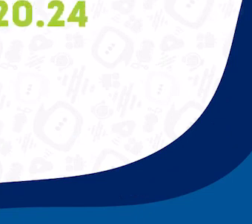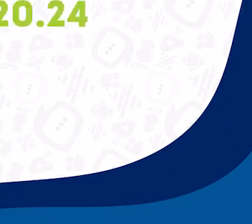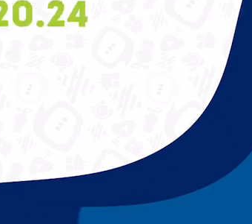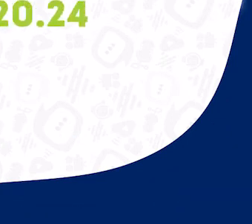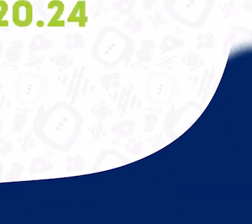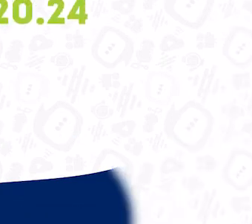Gracias. Gracias. Gracias.